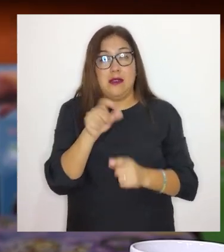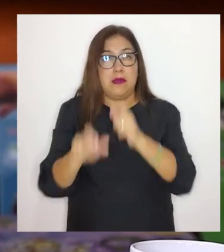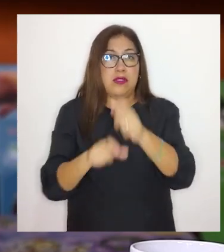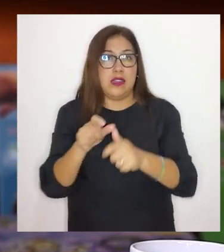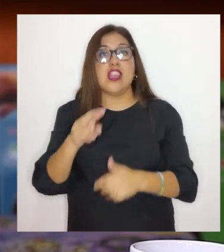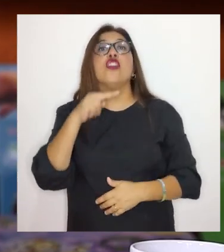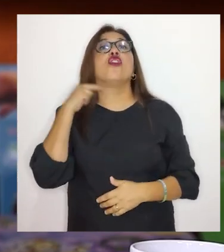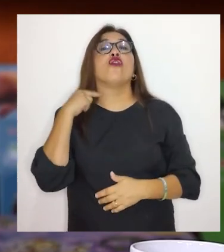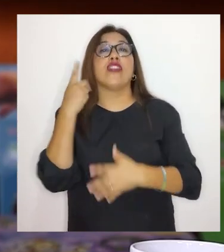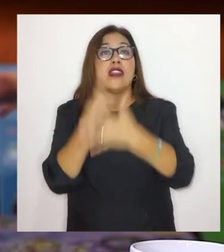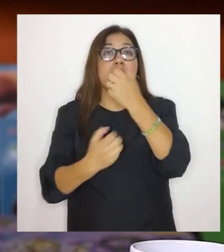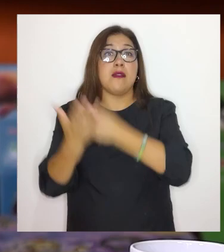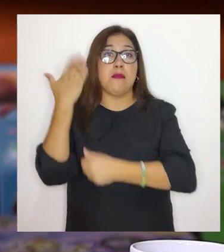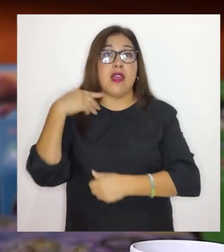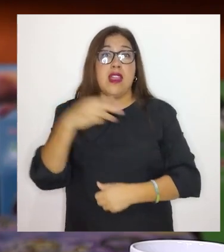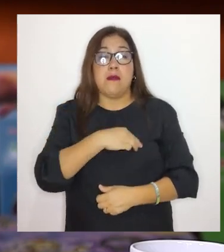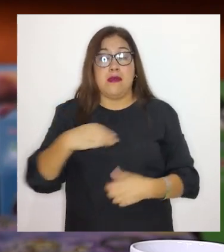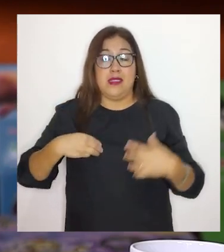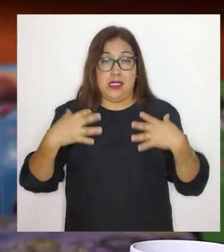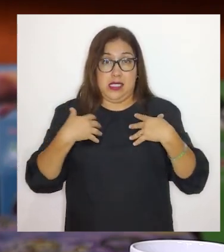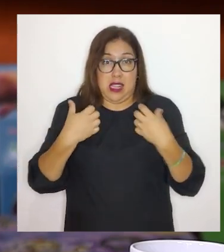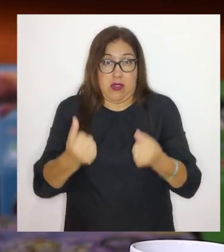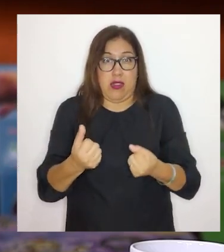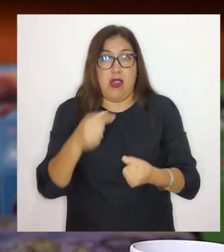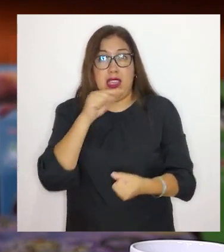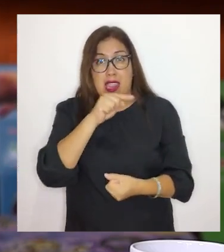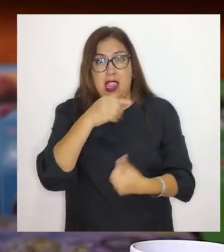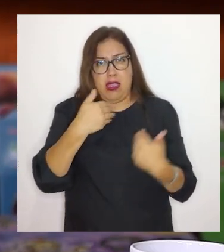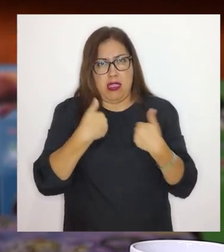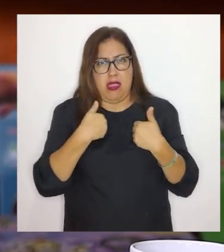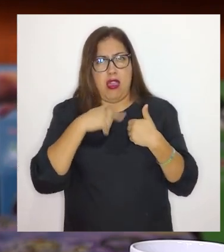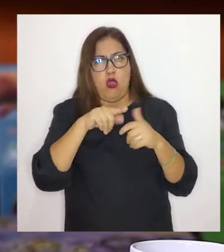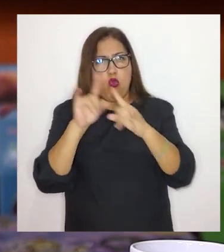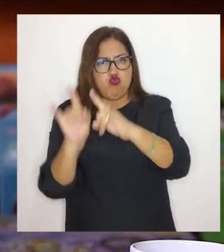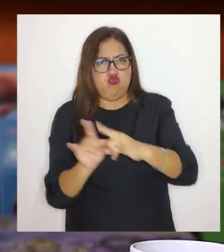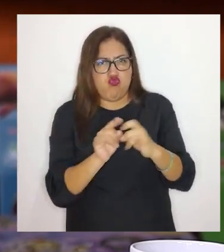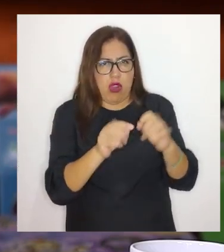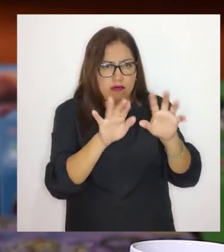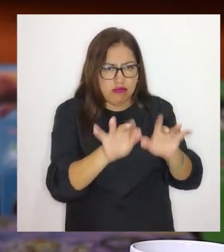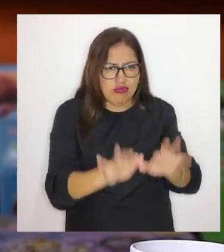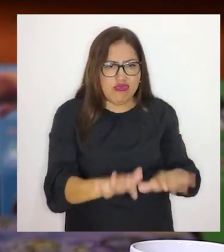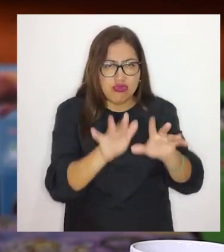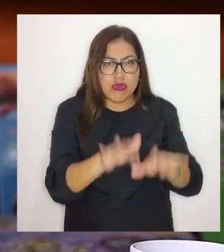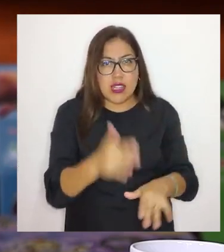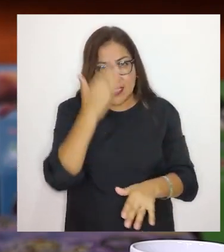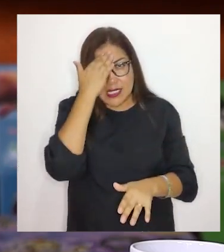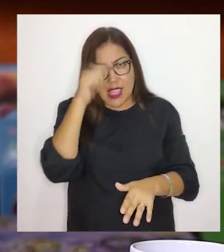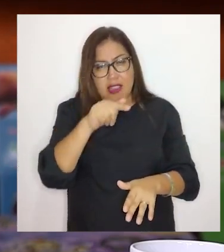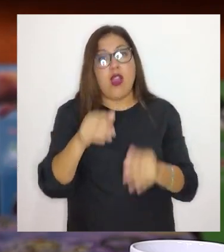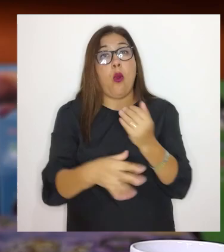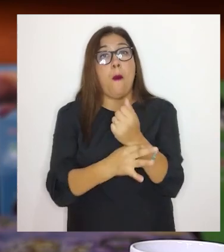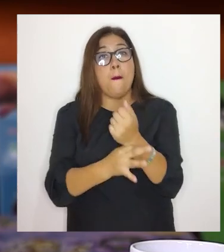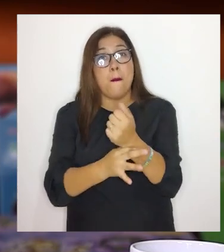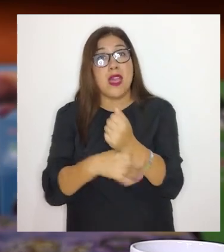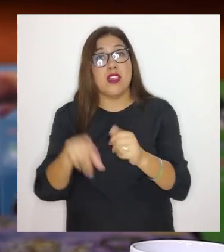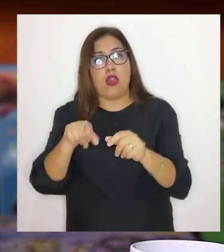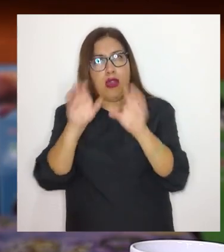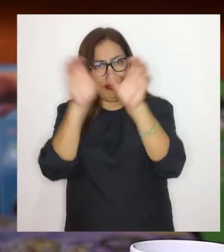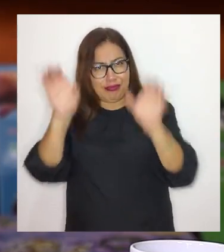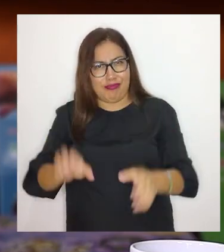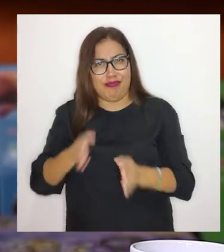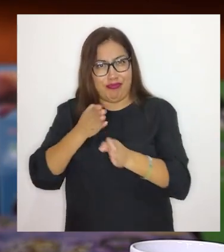A noviembre del año pasado, el MINSA nos reporta, porque el MINSA tiene un aplicativo mediante el cual un médico certificador que